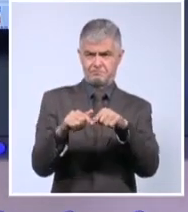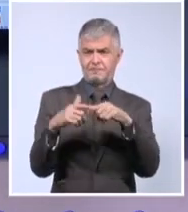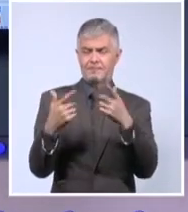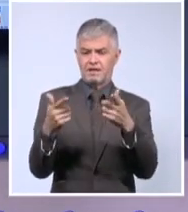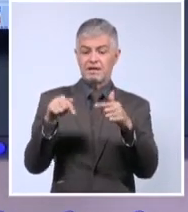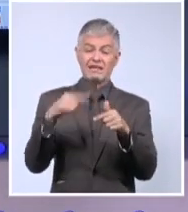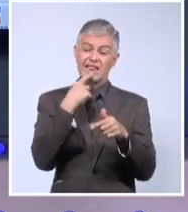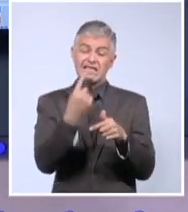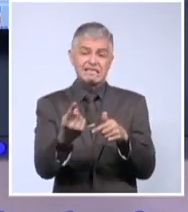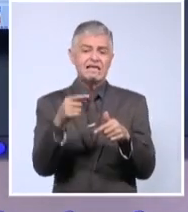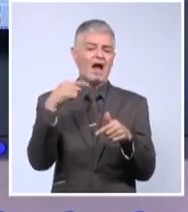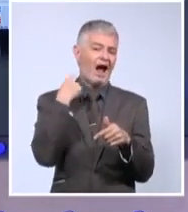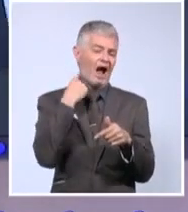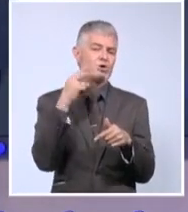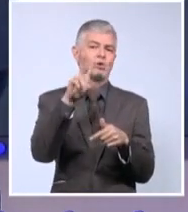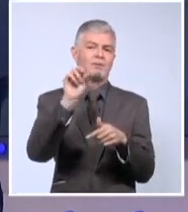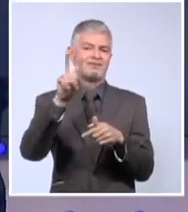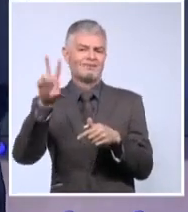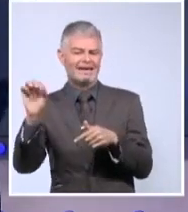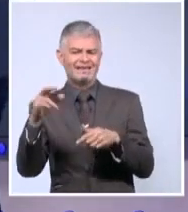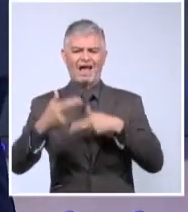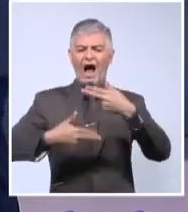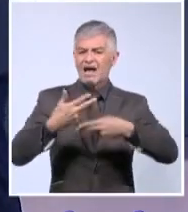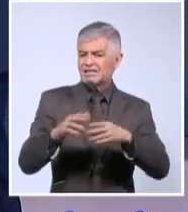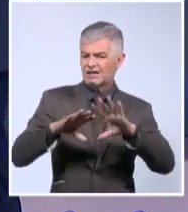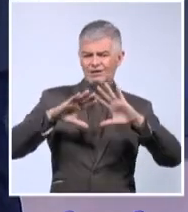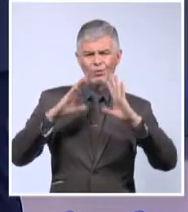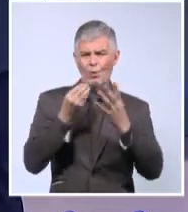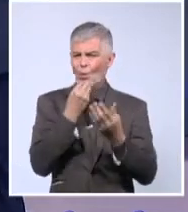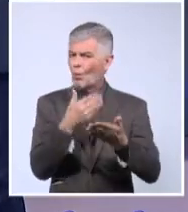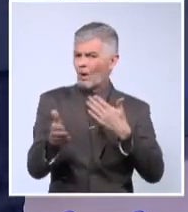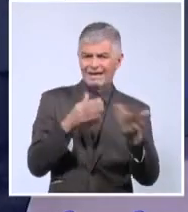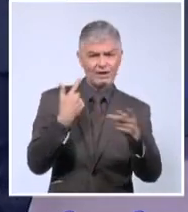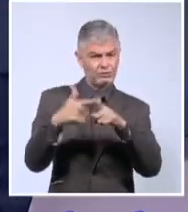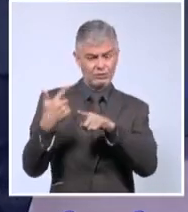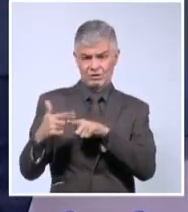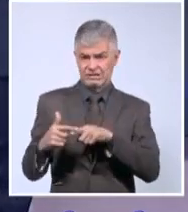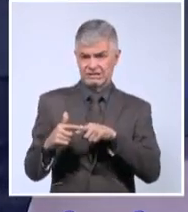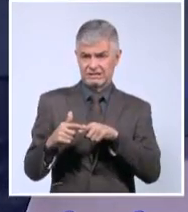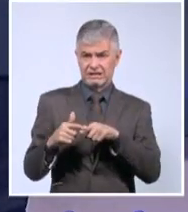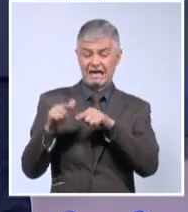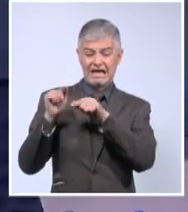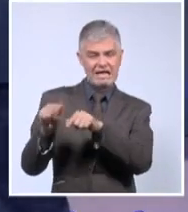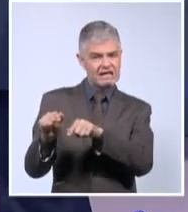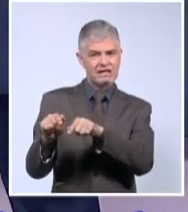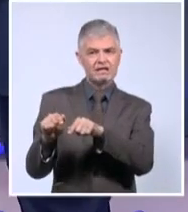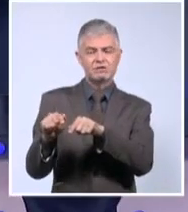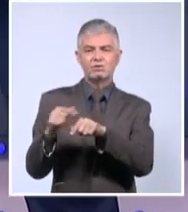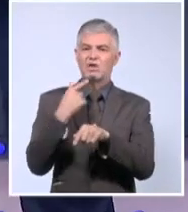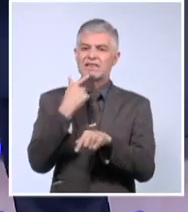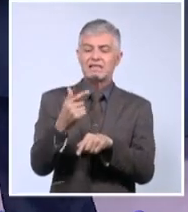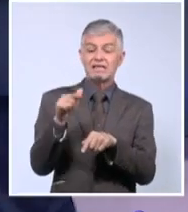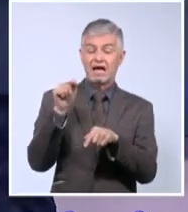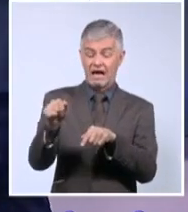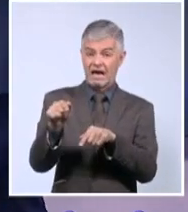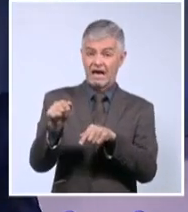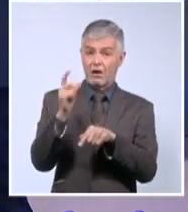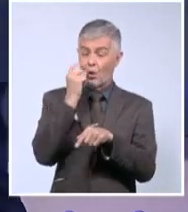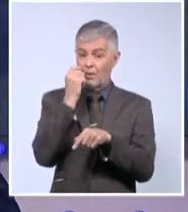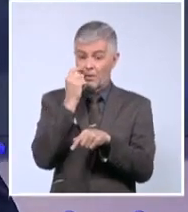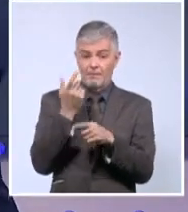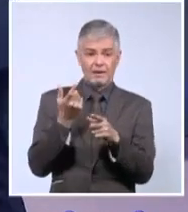que hacer de todo, que no nos vamos a detener. No titubea en decir que admira al líder de los escuadrones de la muerte, del Salvador. Y aquí,